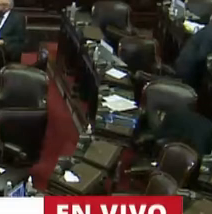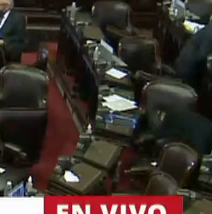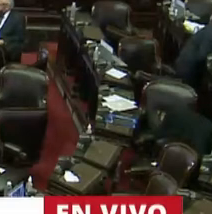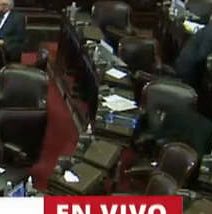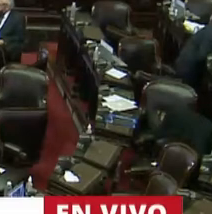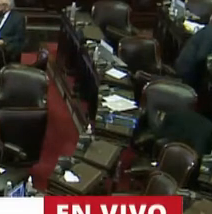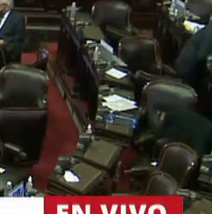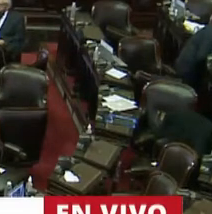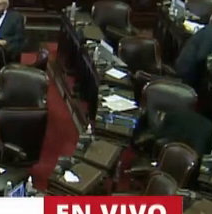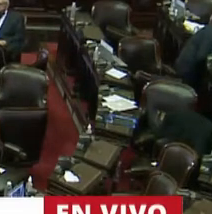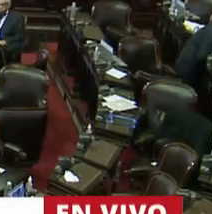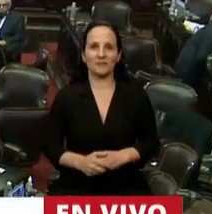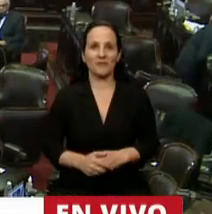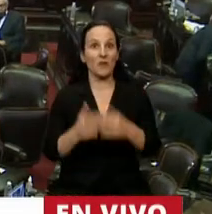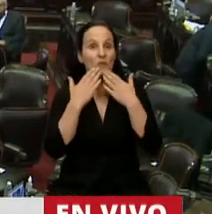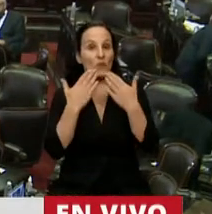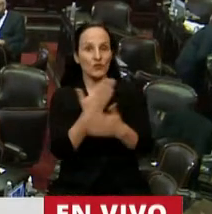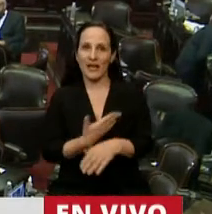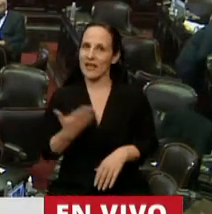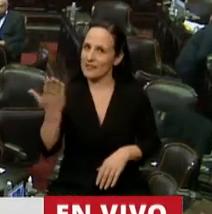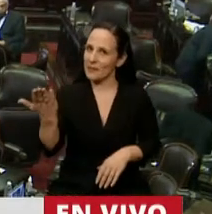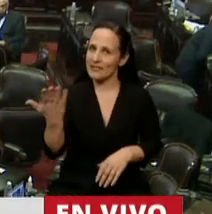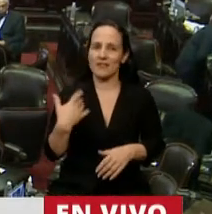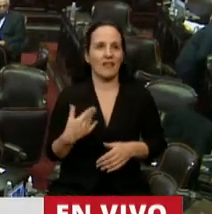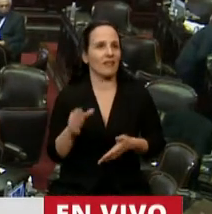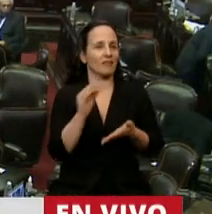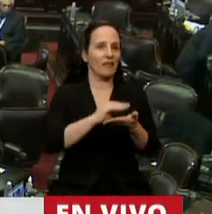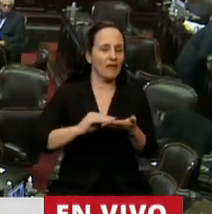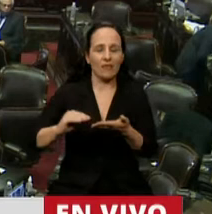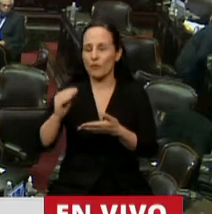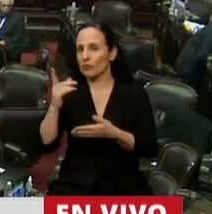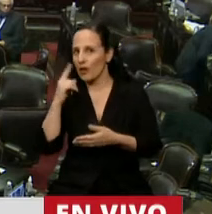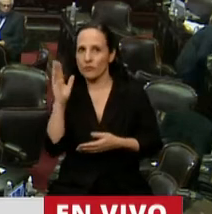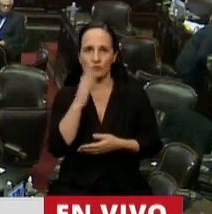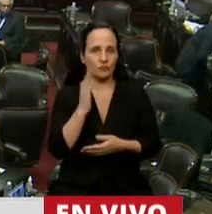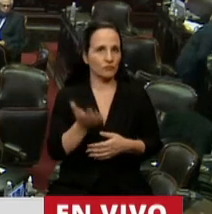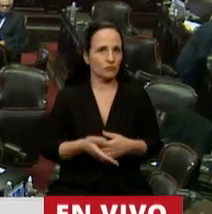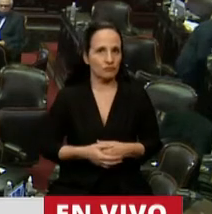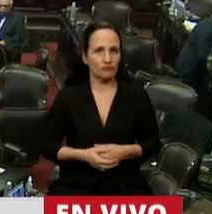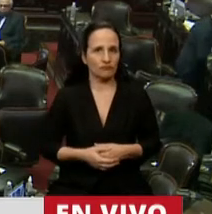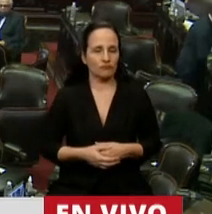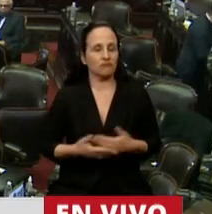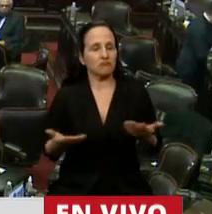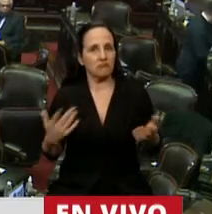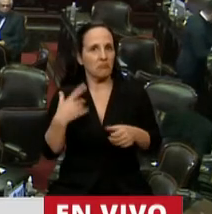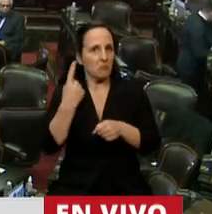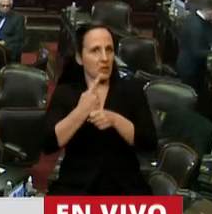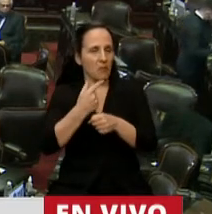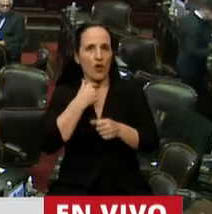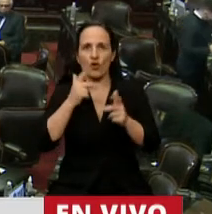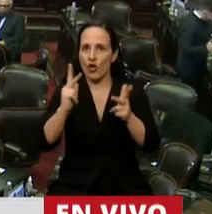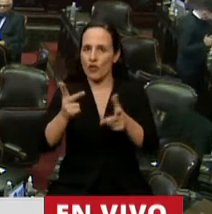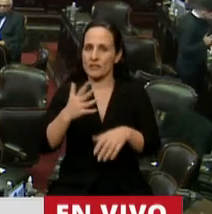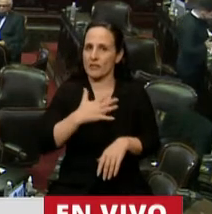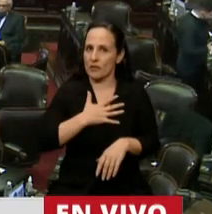Muchas gracias, señor presidente. Diputados, diputadas. Bueno, en principio quiero decirles que yo